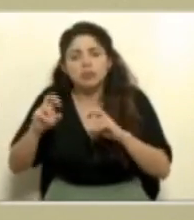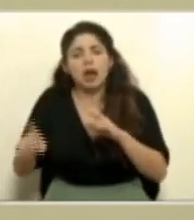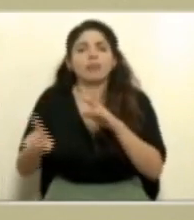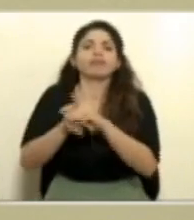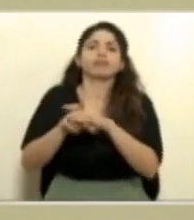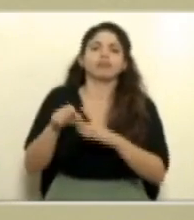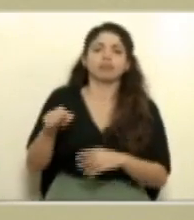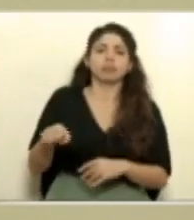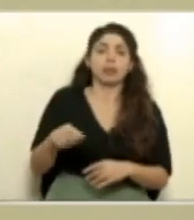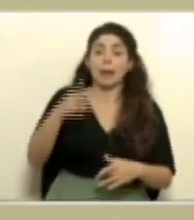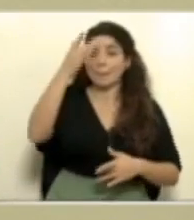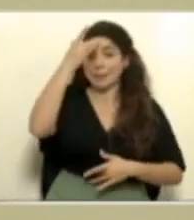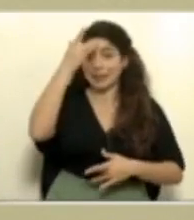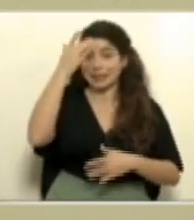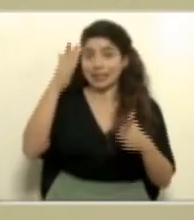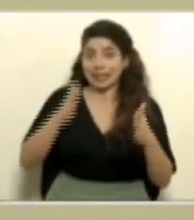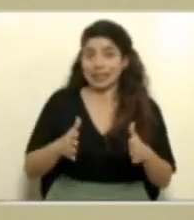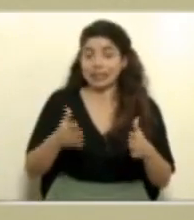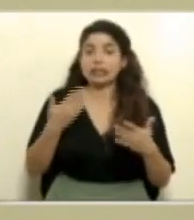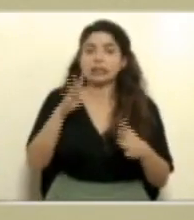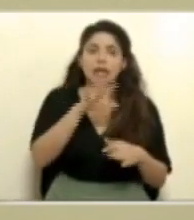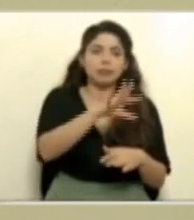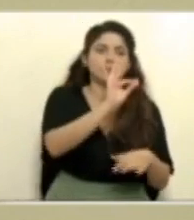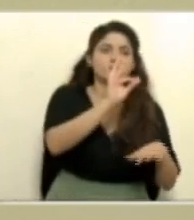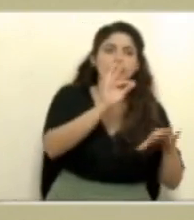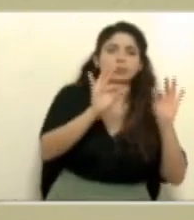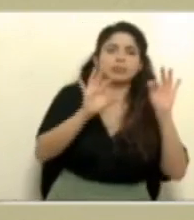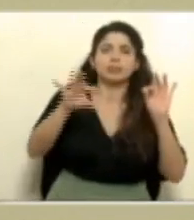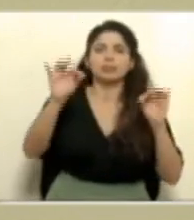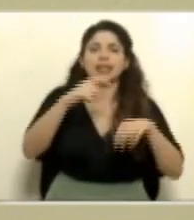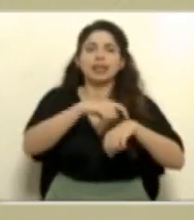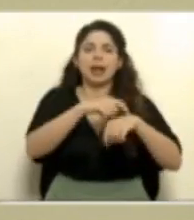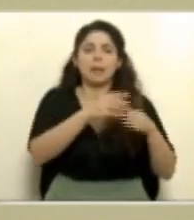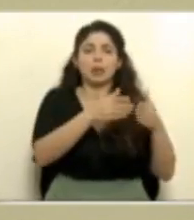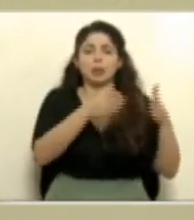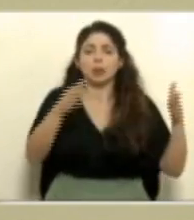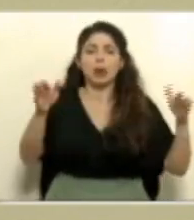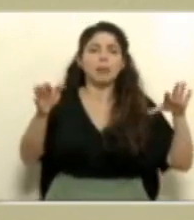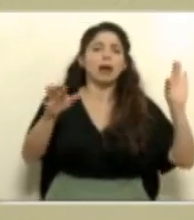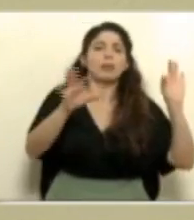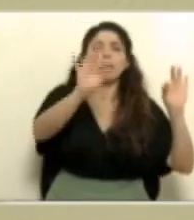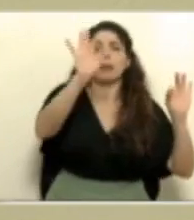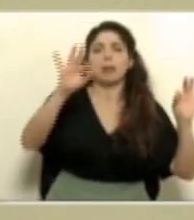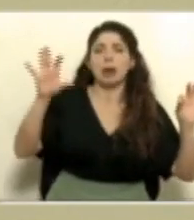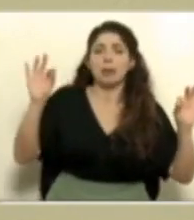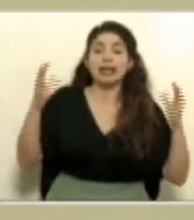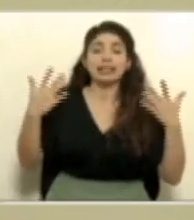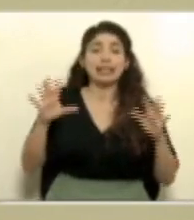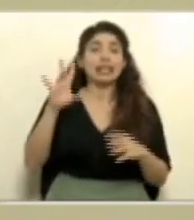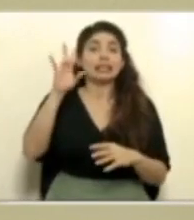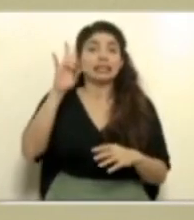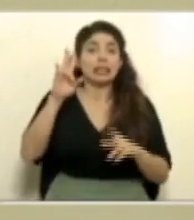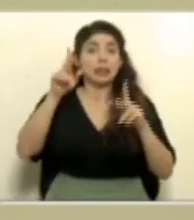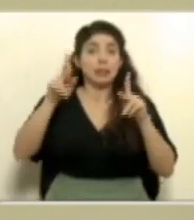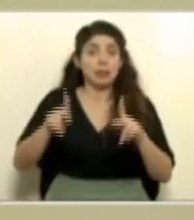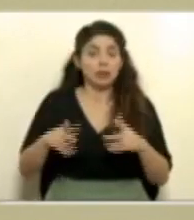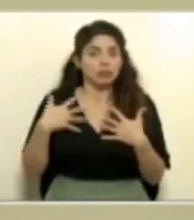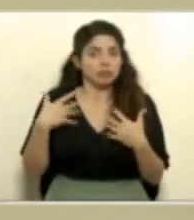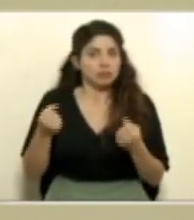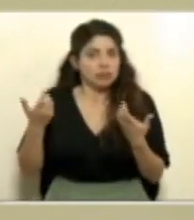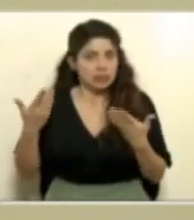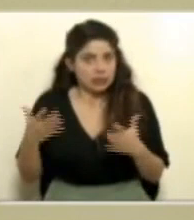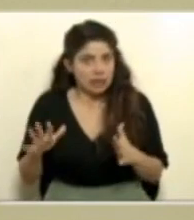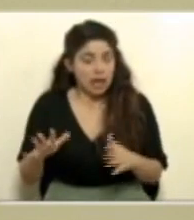pacientes se identificaron, bueno, ya dijimos las semanas y de estas ya 7 personas están recuperadas, 9